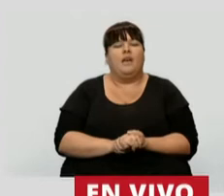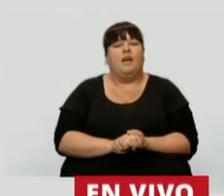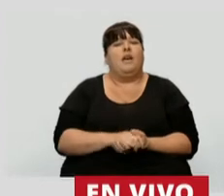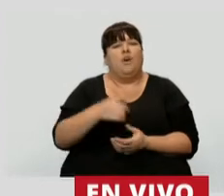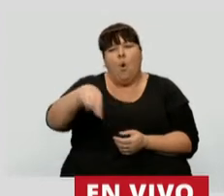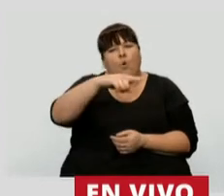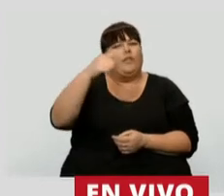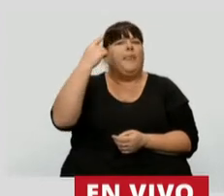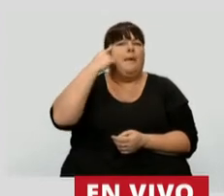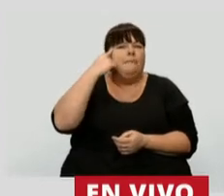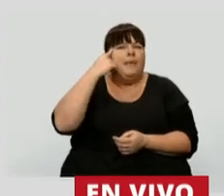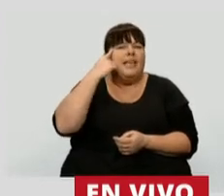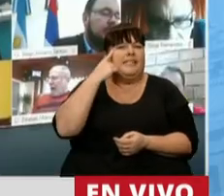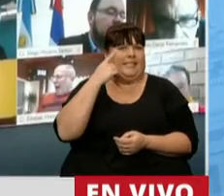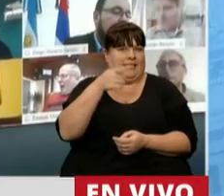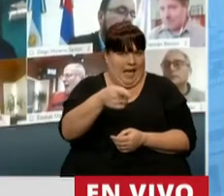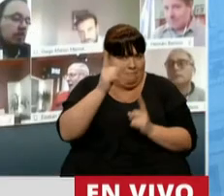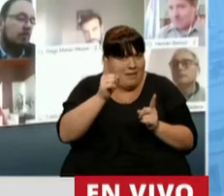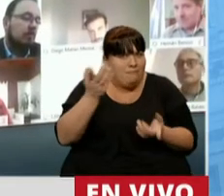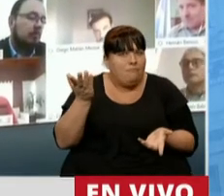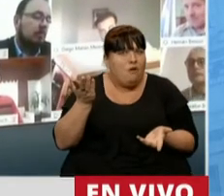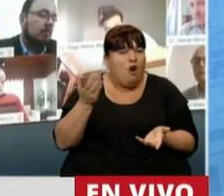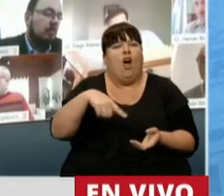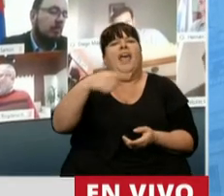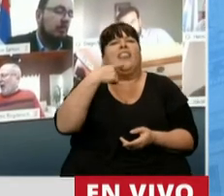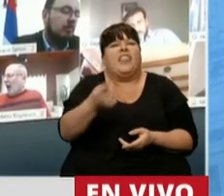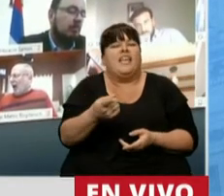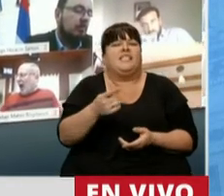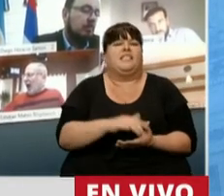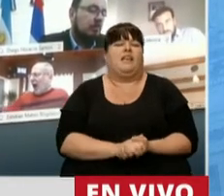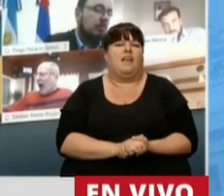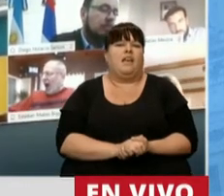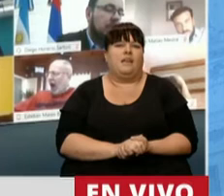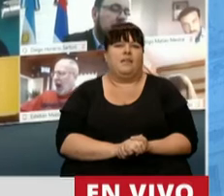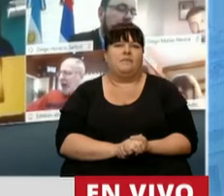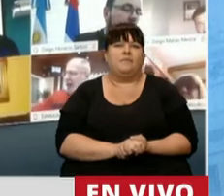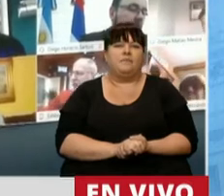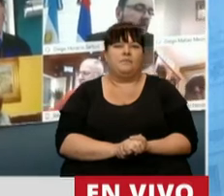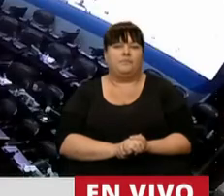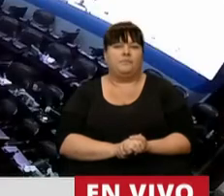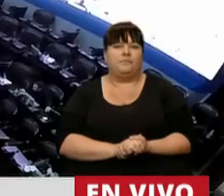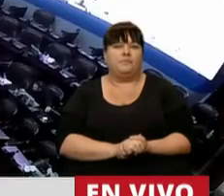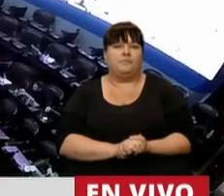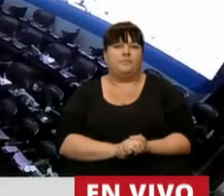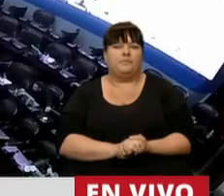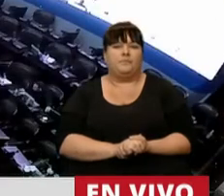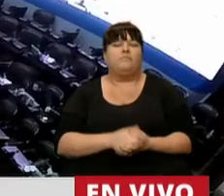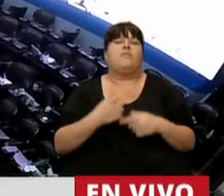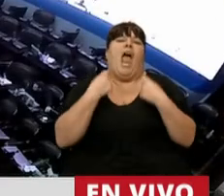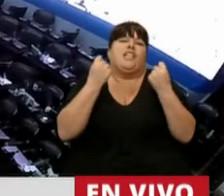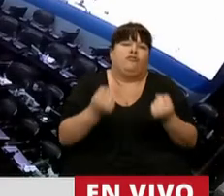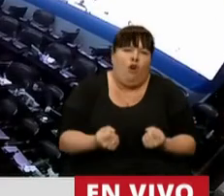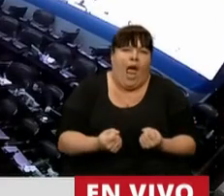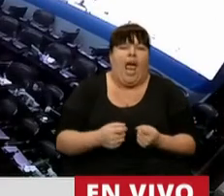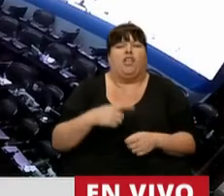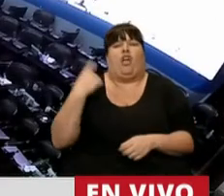¿Acaso no creían en eso, justamente? ¿No decían que el esfuerzo